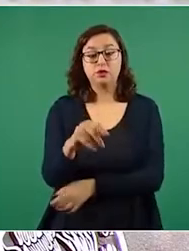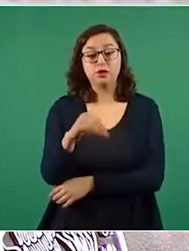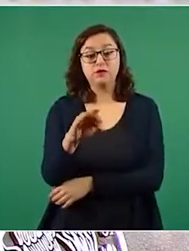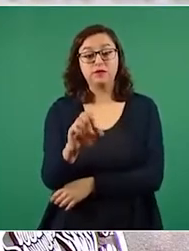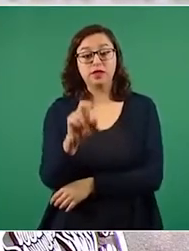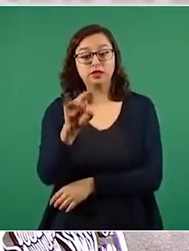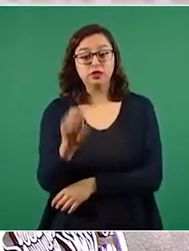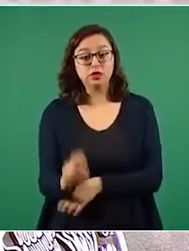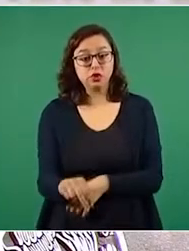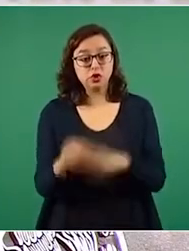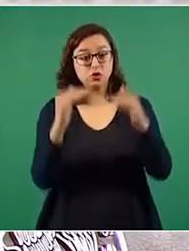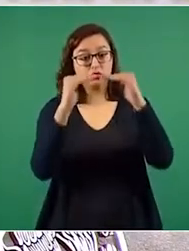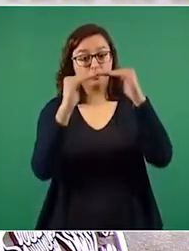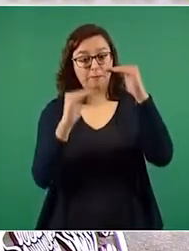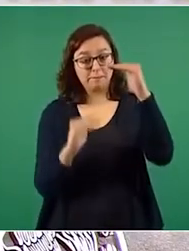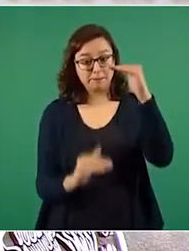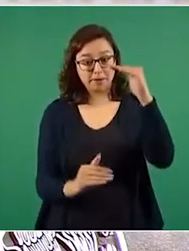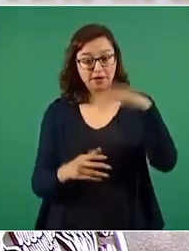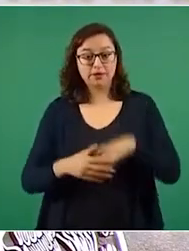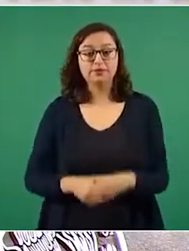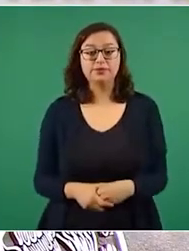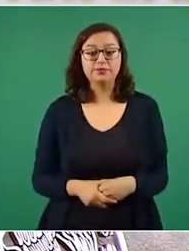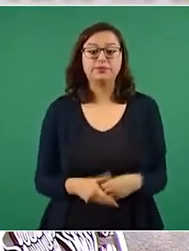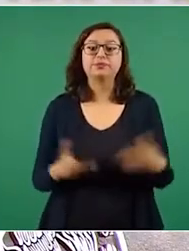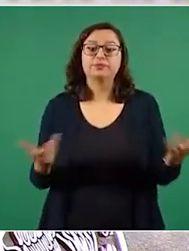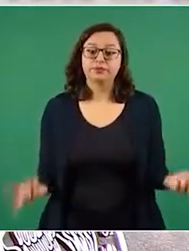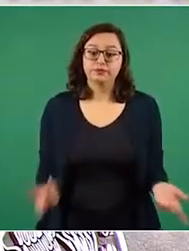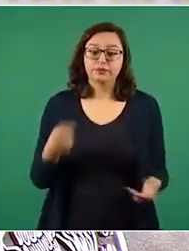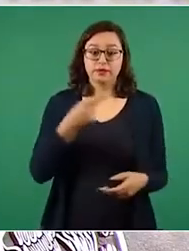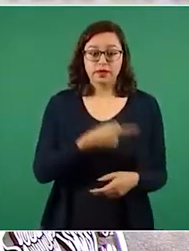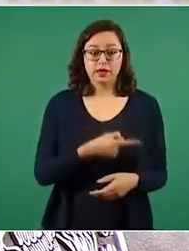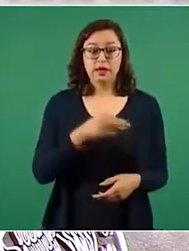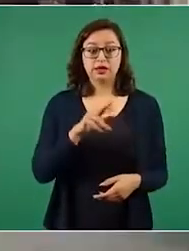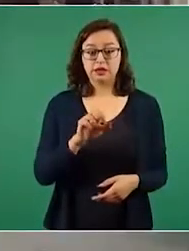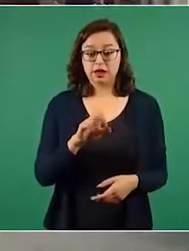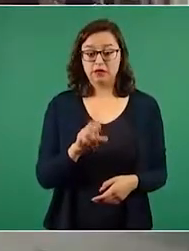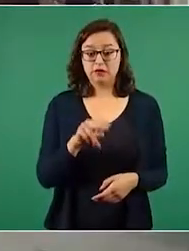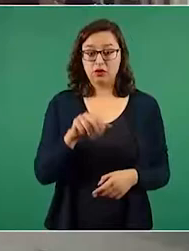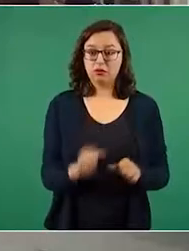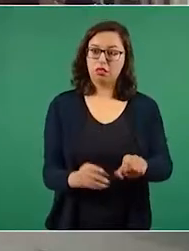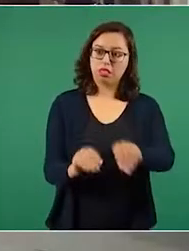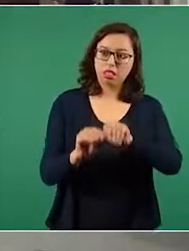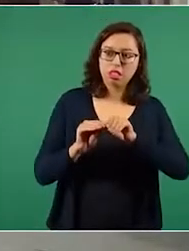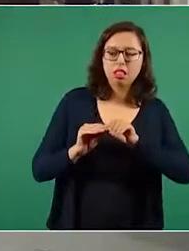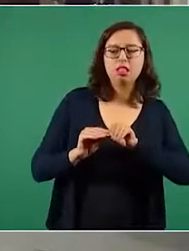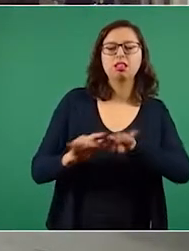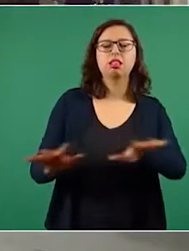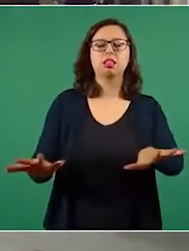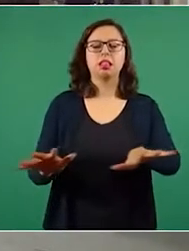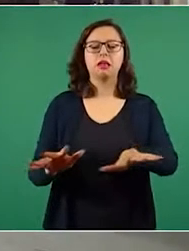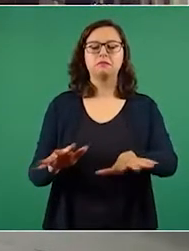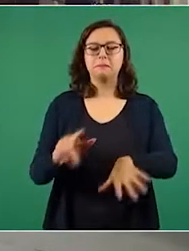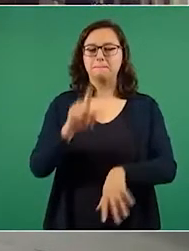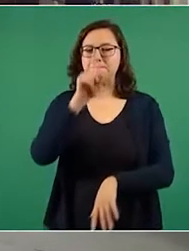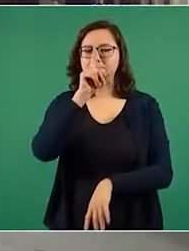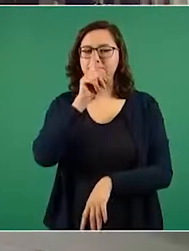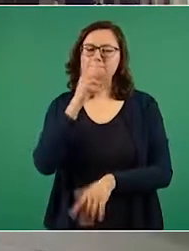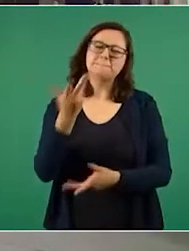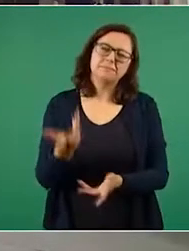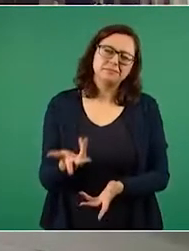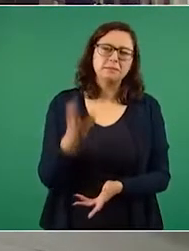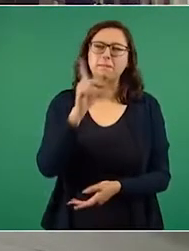Así como lo hemos visto, la nota de reforma es malintencionada, pero además queremos